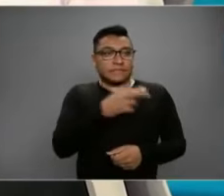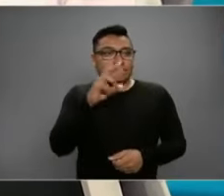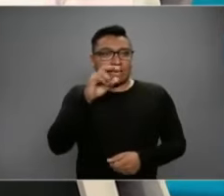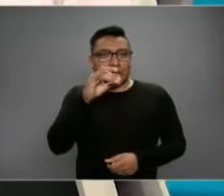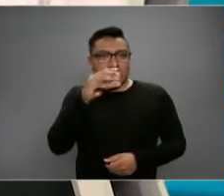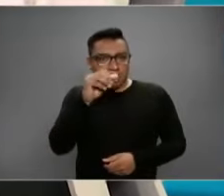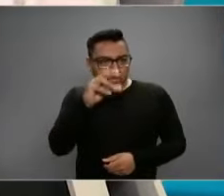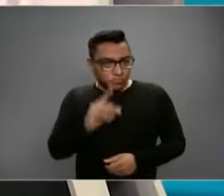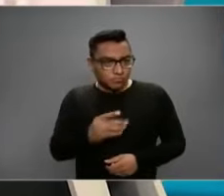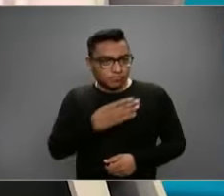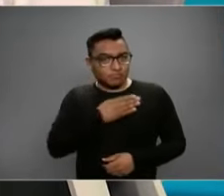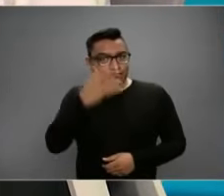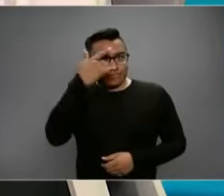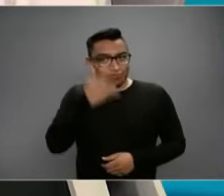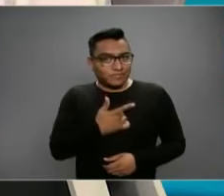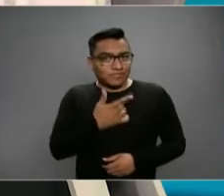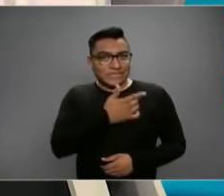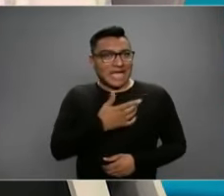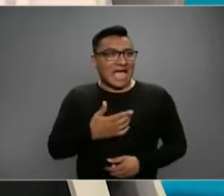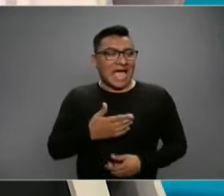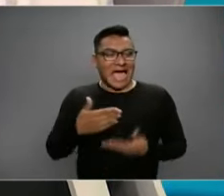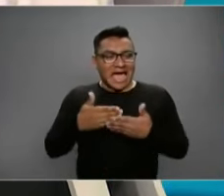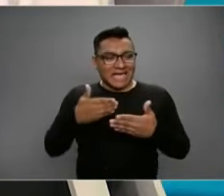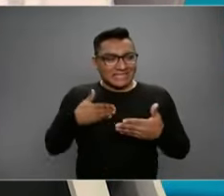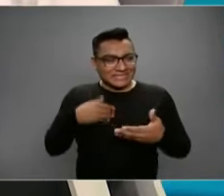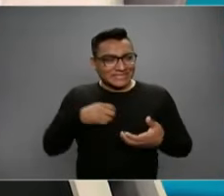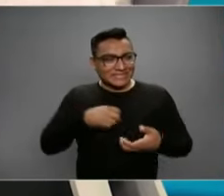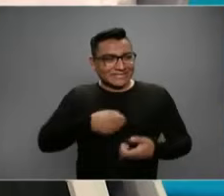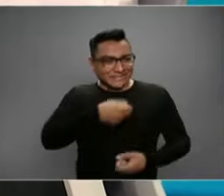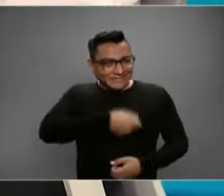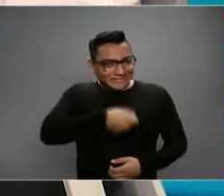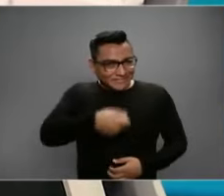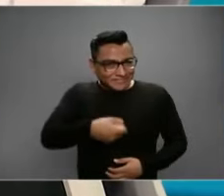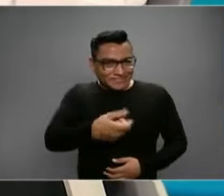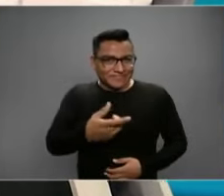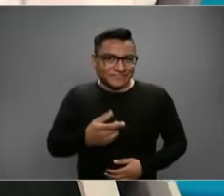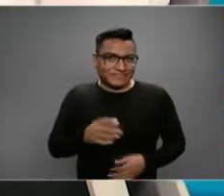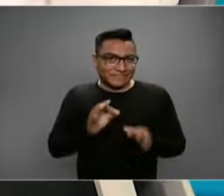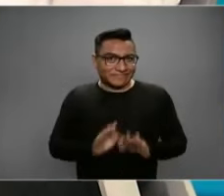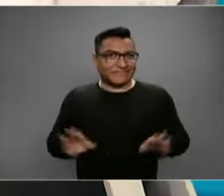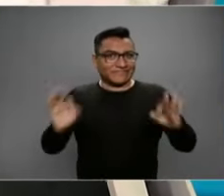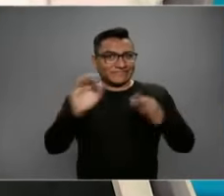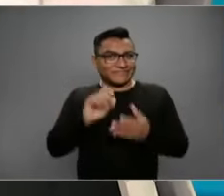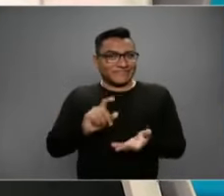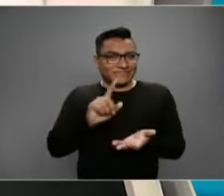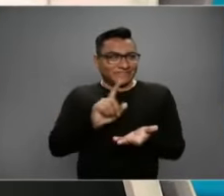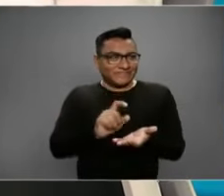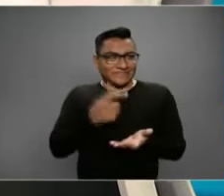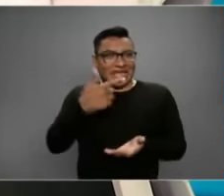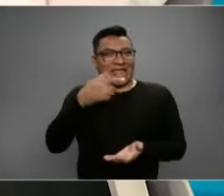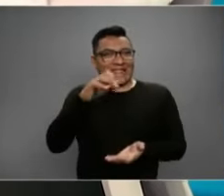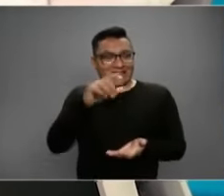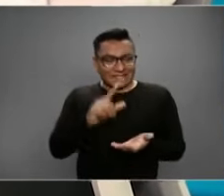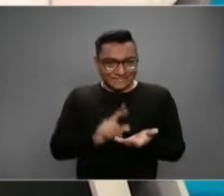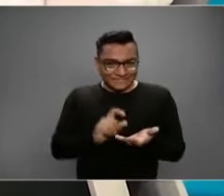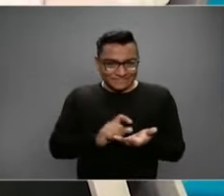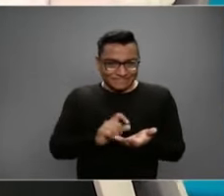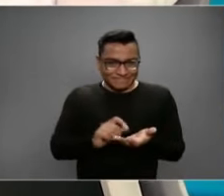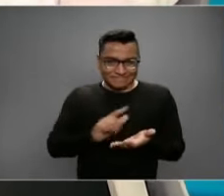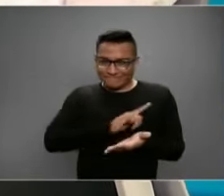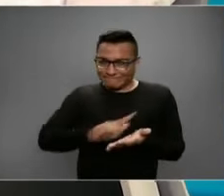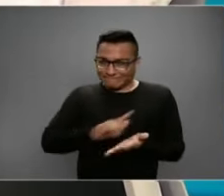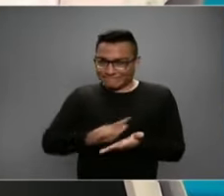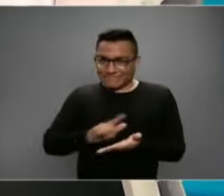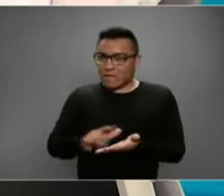muy buenas noches. Muchas gracias. Casi que antes de saludar en estos tiempos, nos desinfectamos. Es correcto, Hernán.